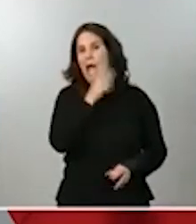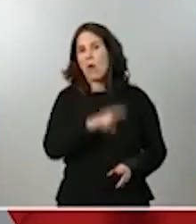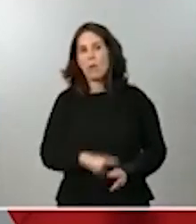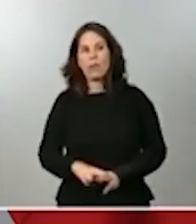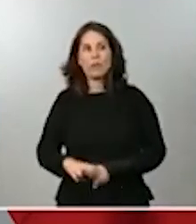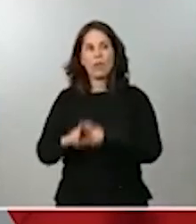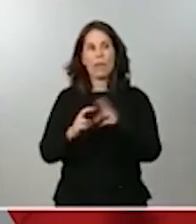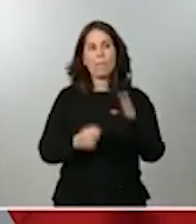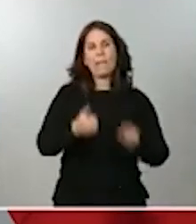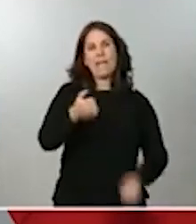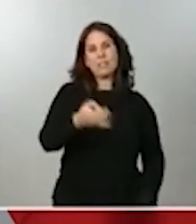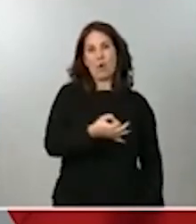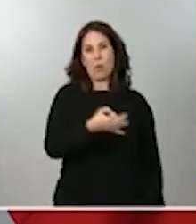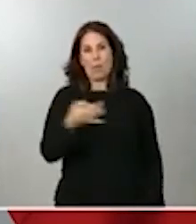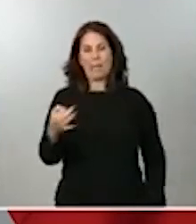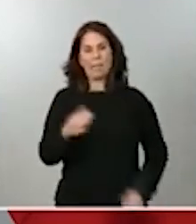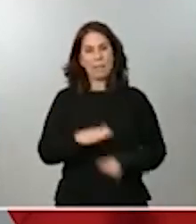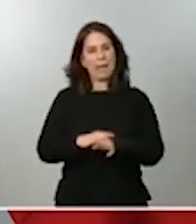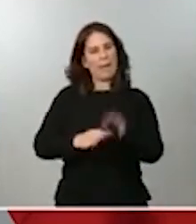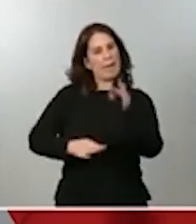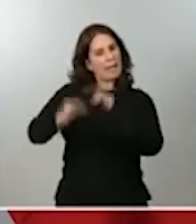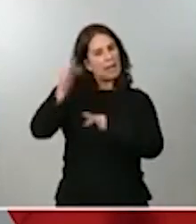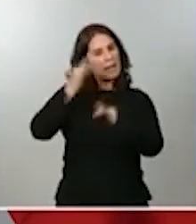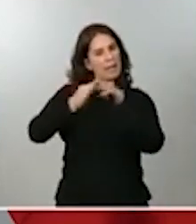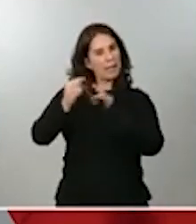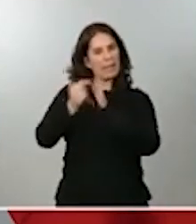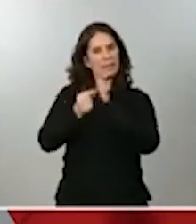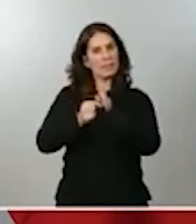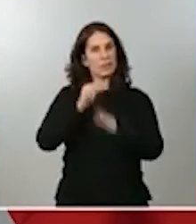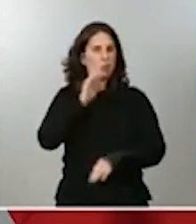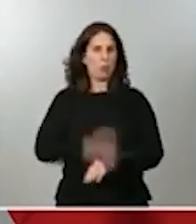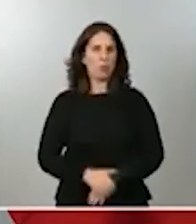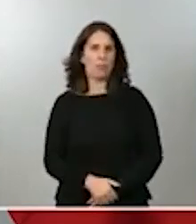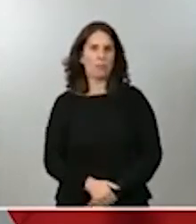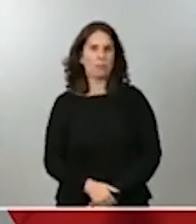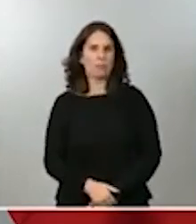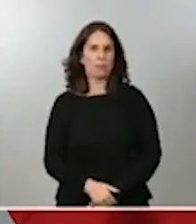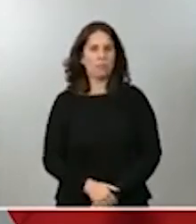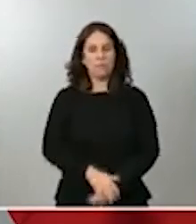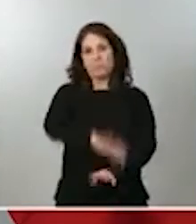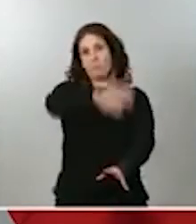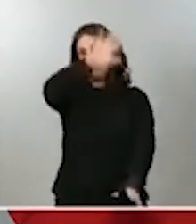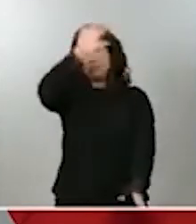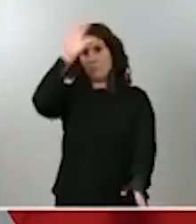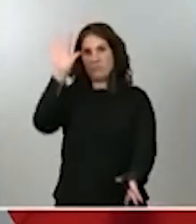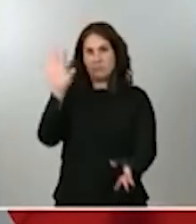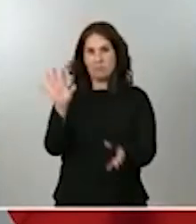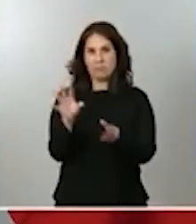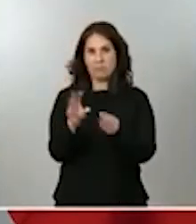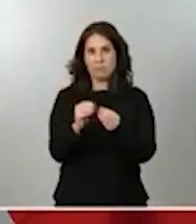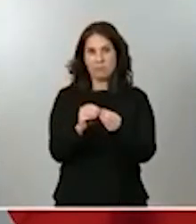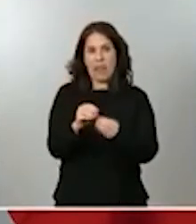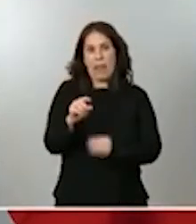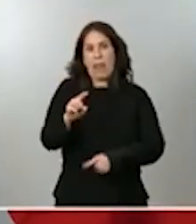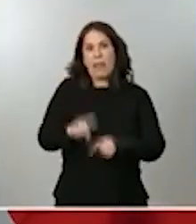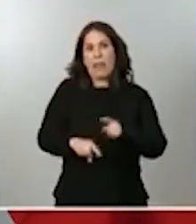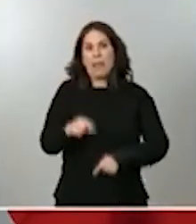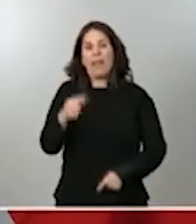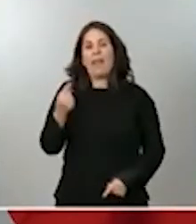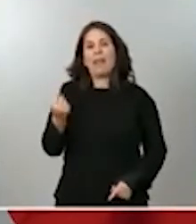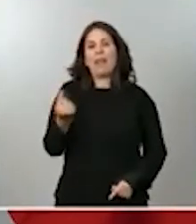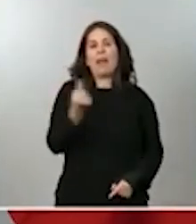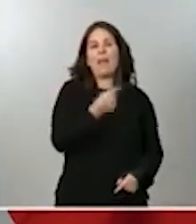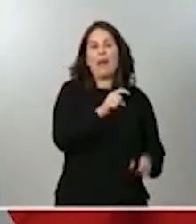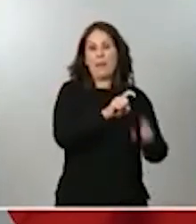cumplir exhaustivamente con los requisitos que exigimos. Con todo, va a depender de la fórmula que emplee cada una de las empresas y